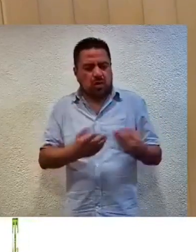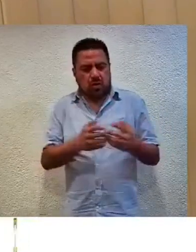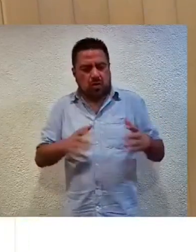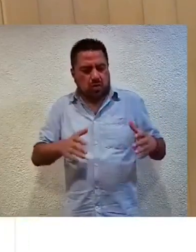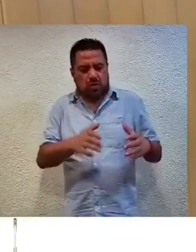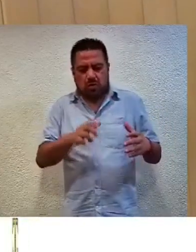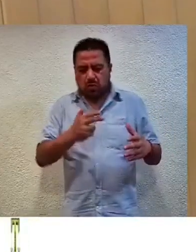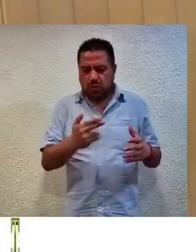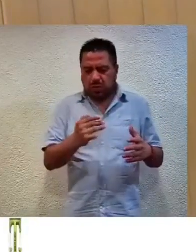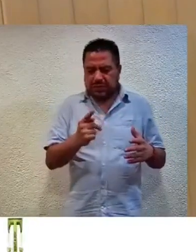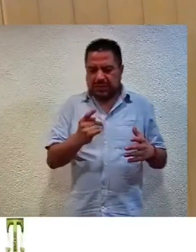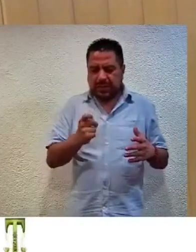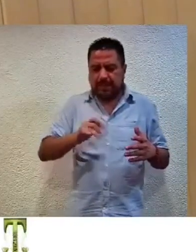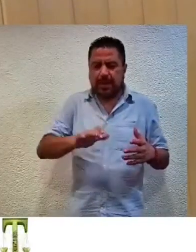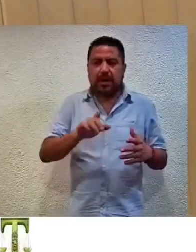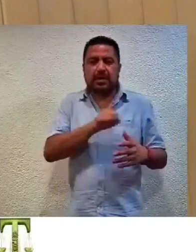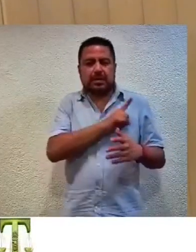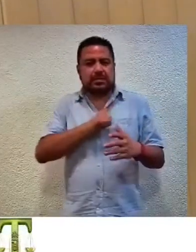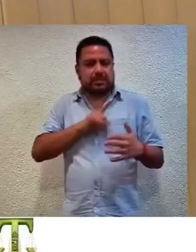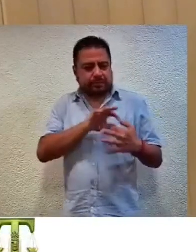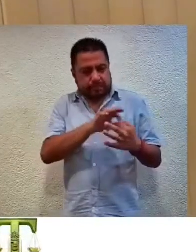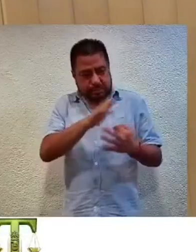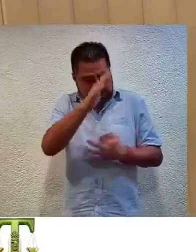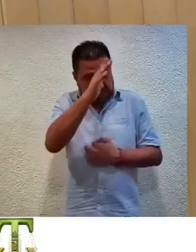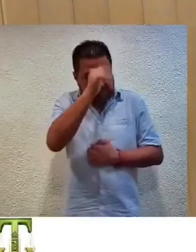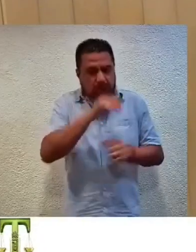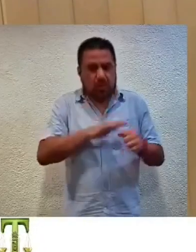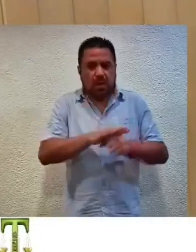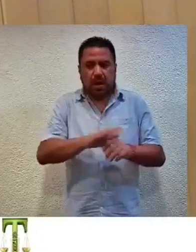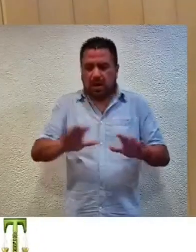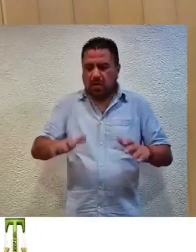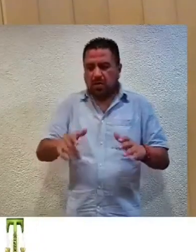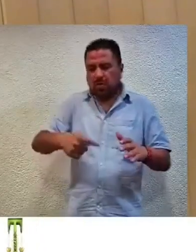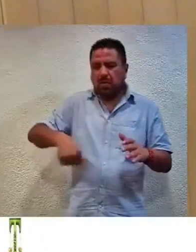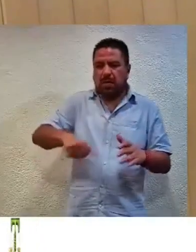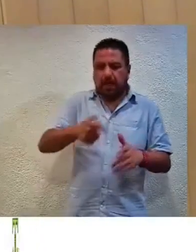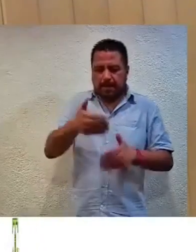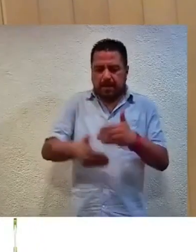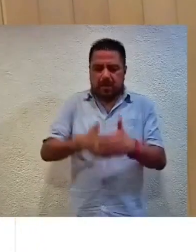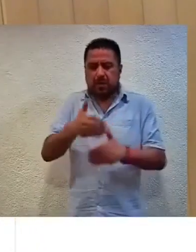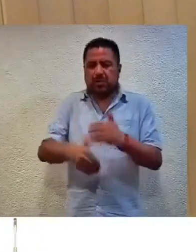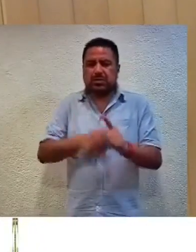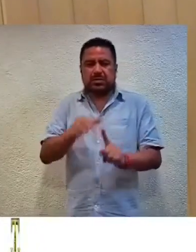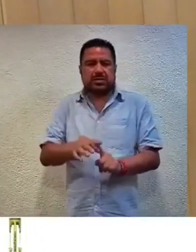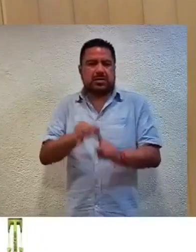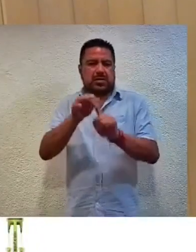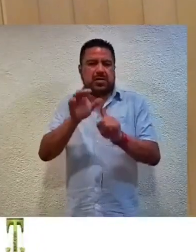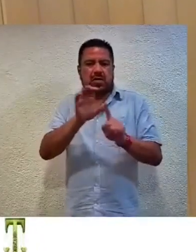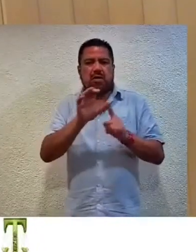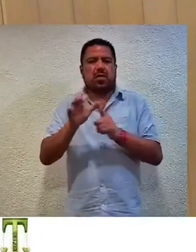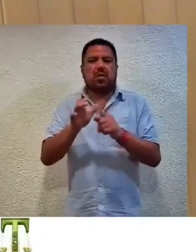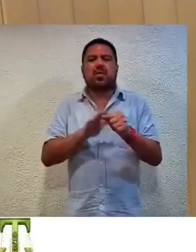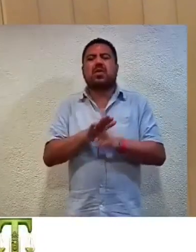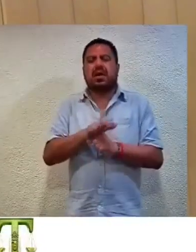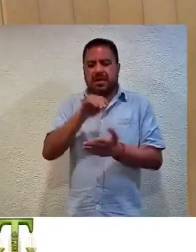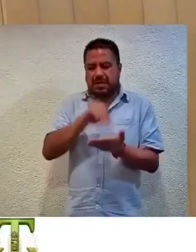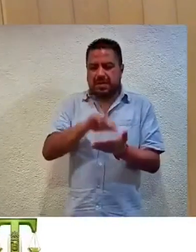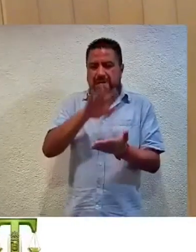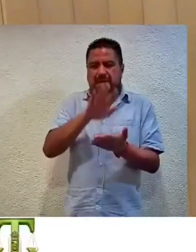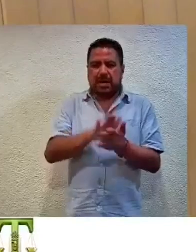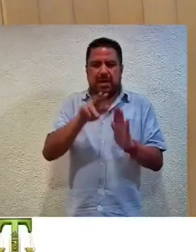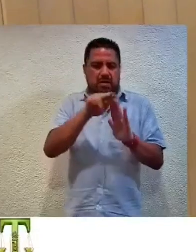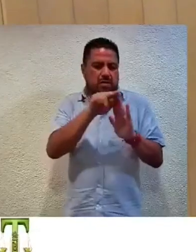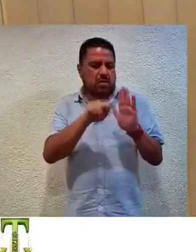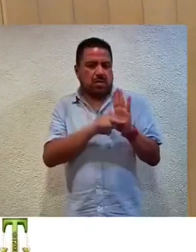Huistepec, con el fin de coordinar de manera conjunta con la comunidad el proceso de elección de comisaría en términos de lo establecido en la